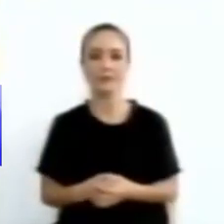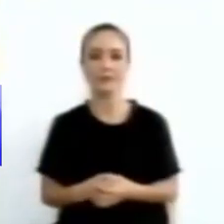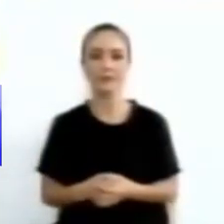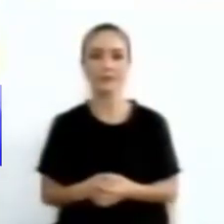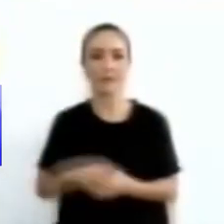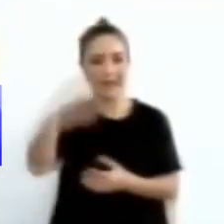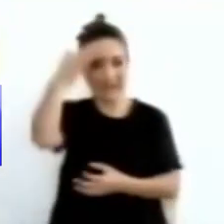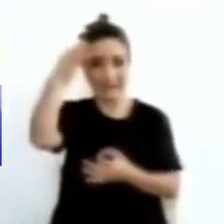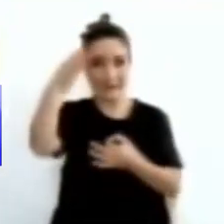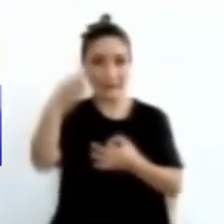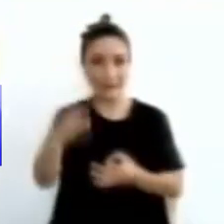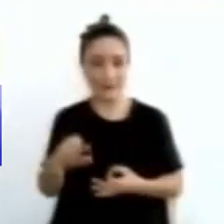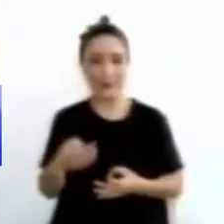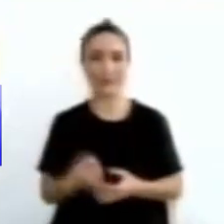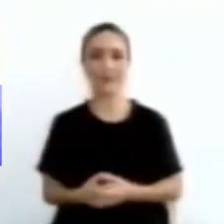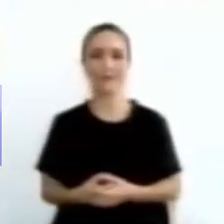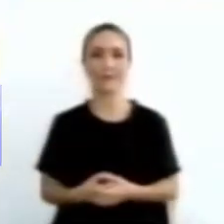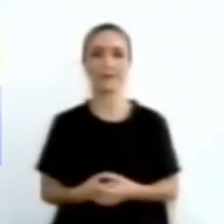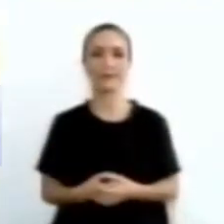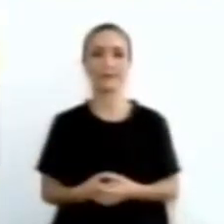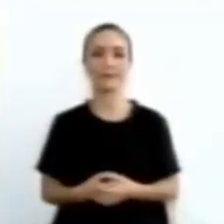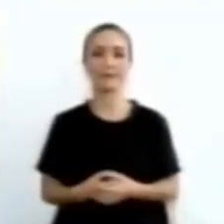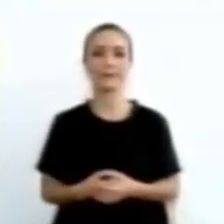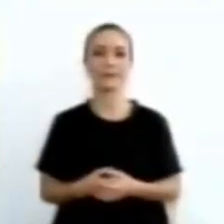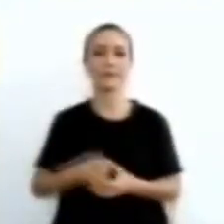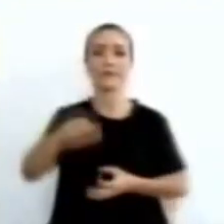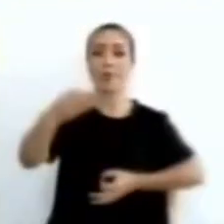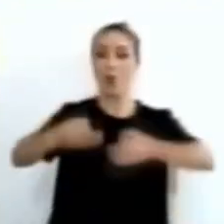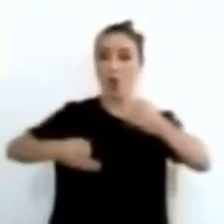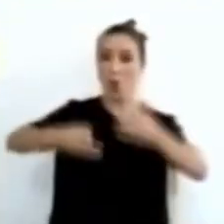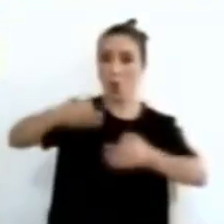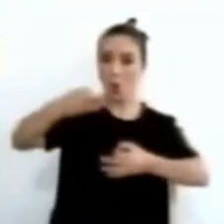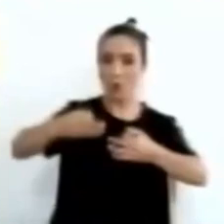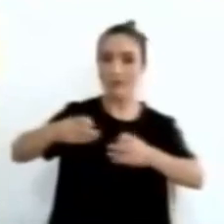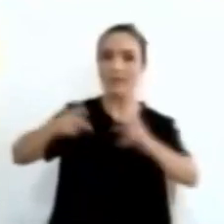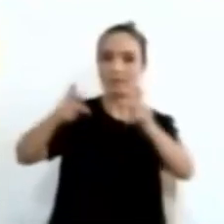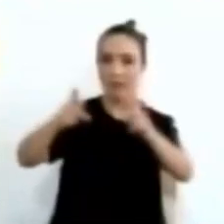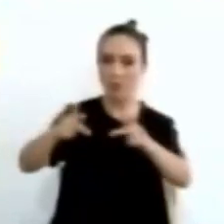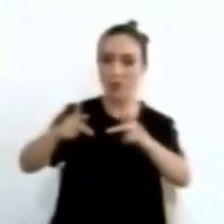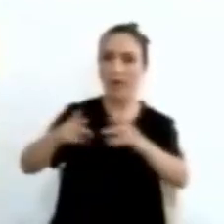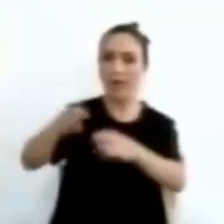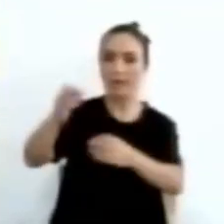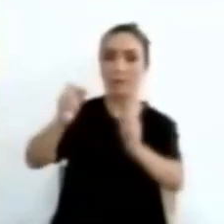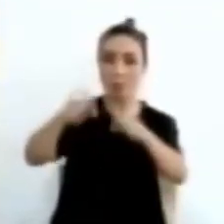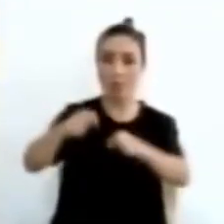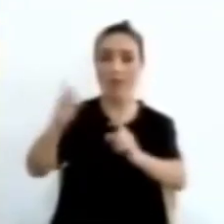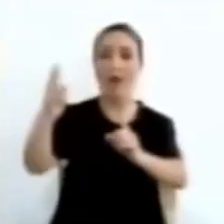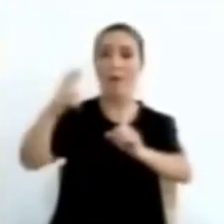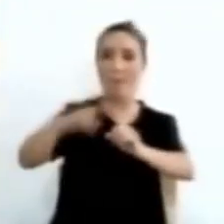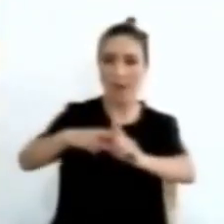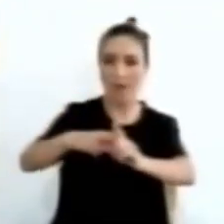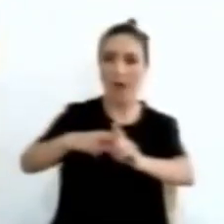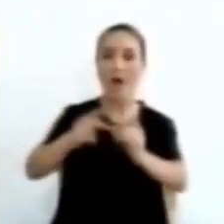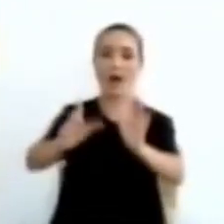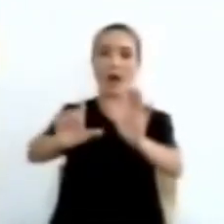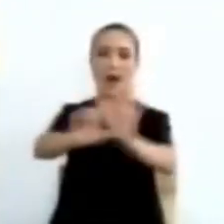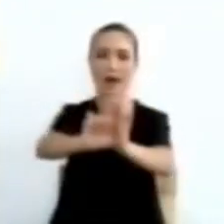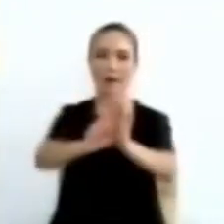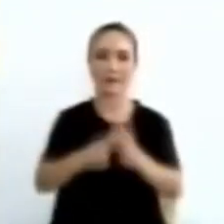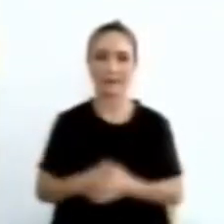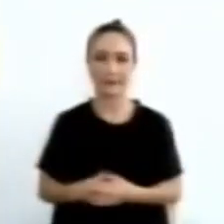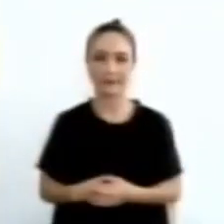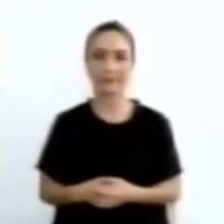decisiones, los jueces sean justos en la aplicación de las leyes,